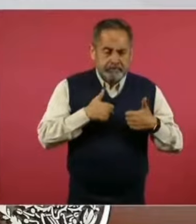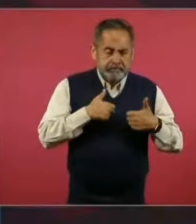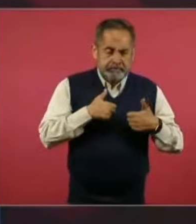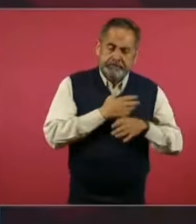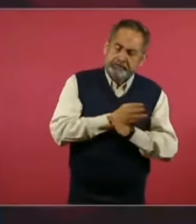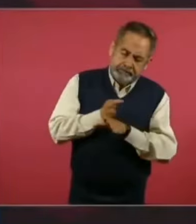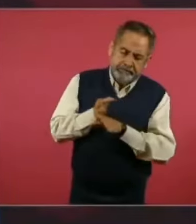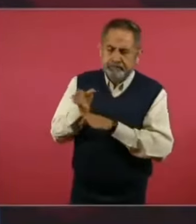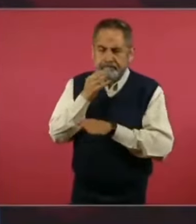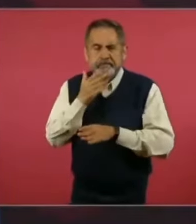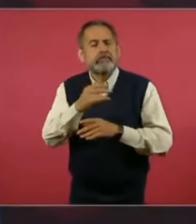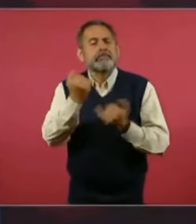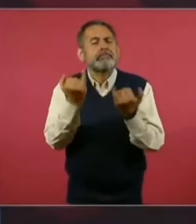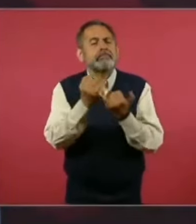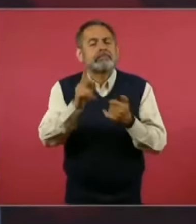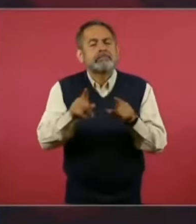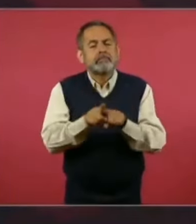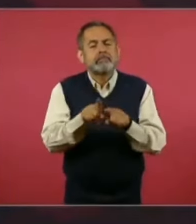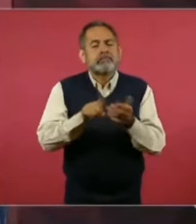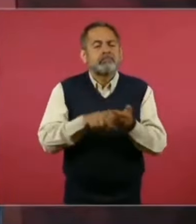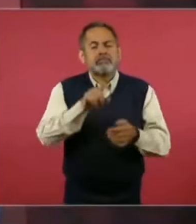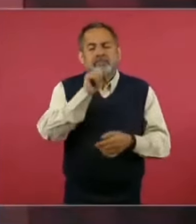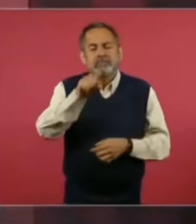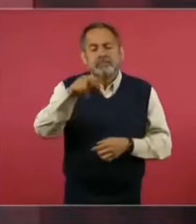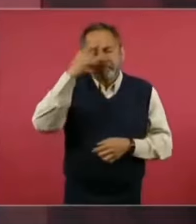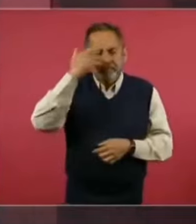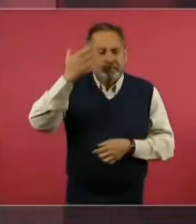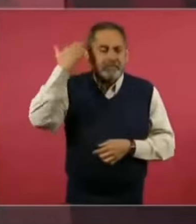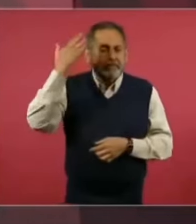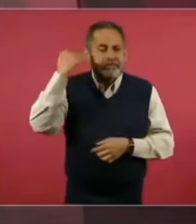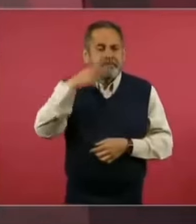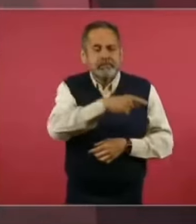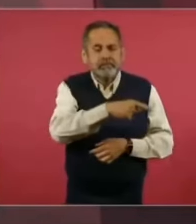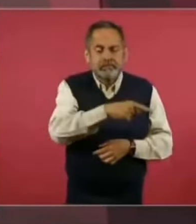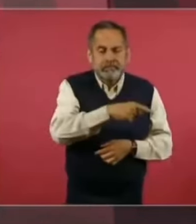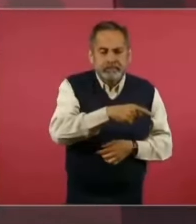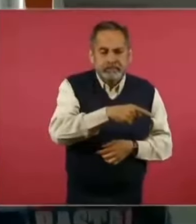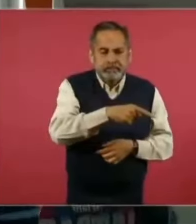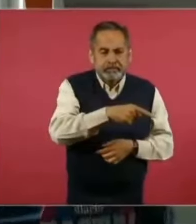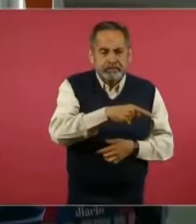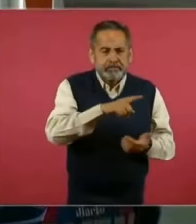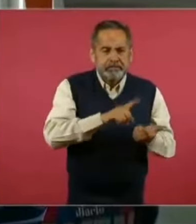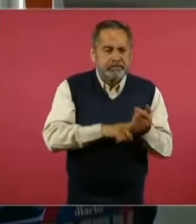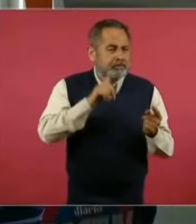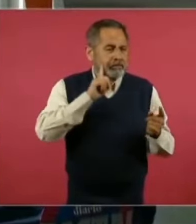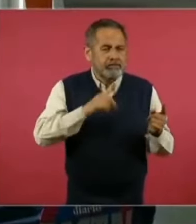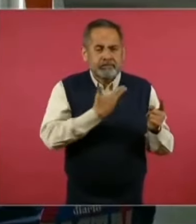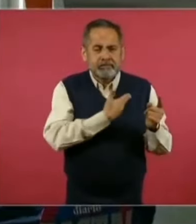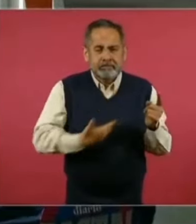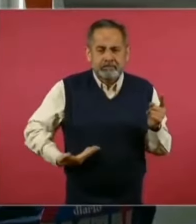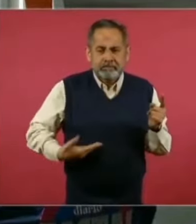cuando en efecto turnó la presidenta